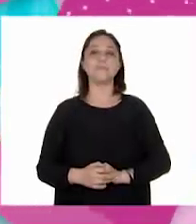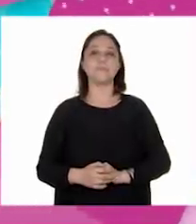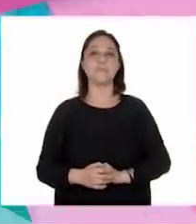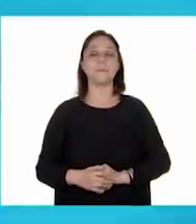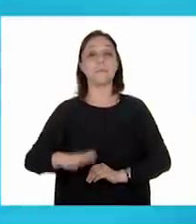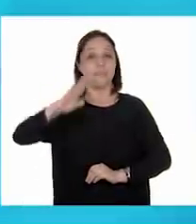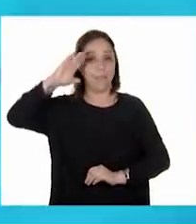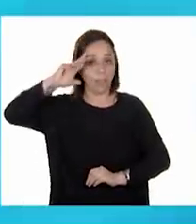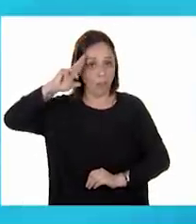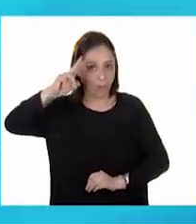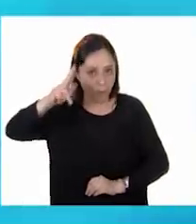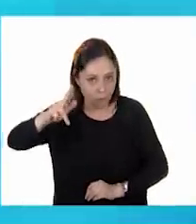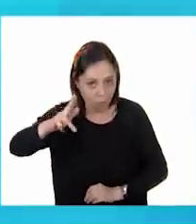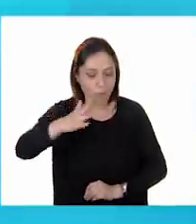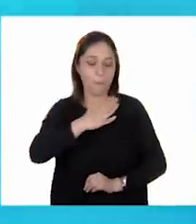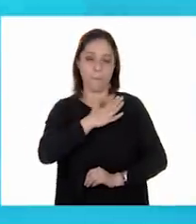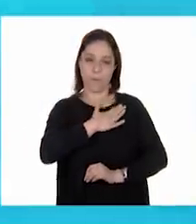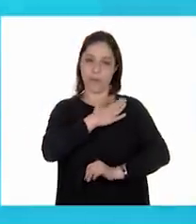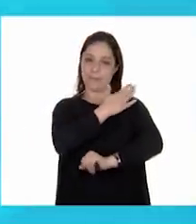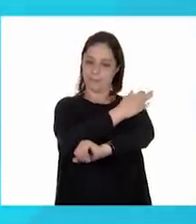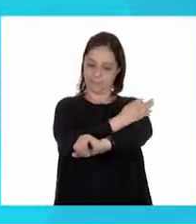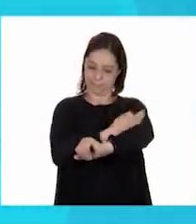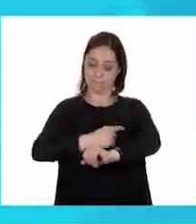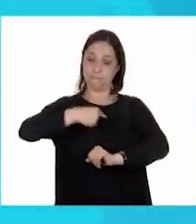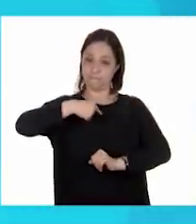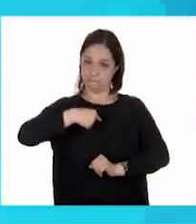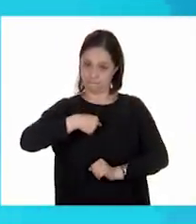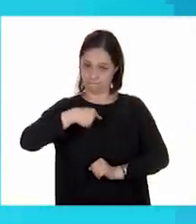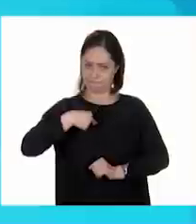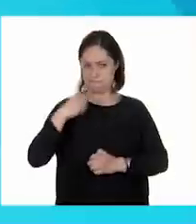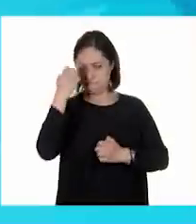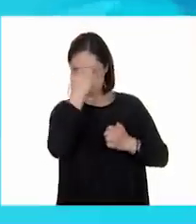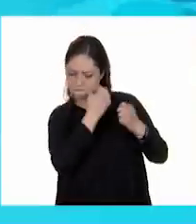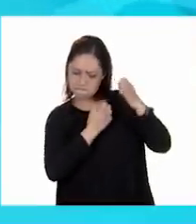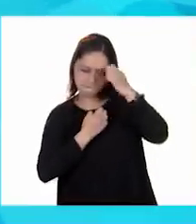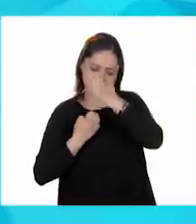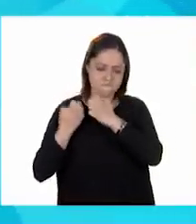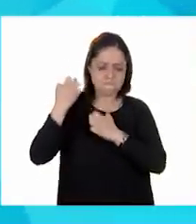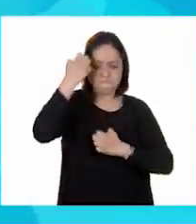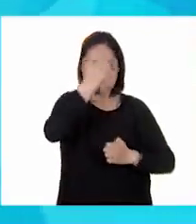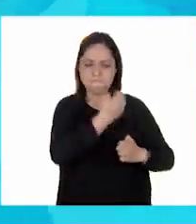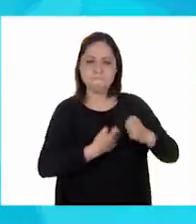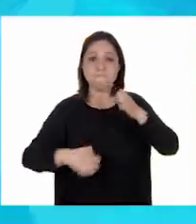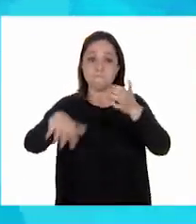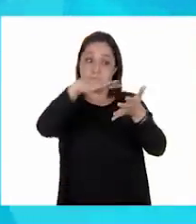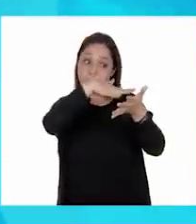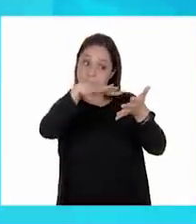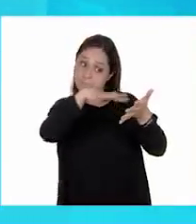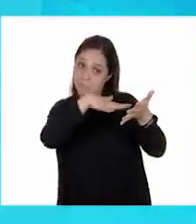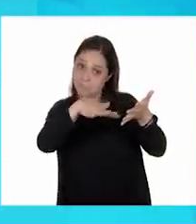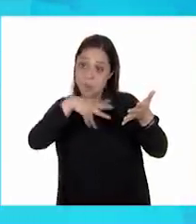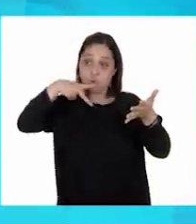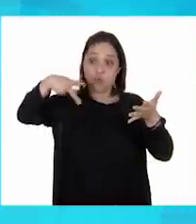Hola. Buenas tardes. Hoy revisaré el texto de Iker.